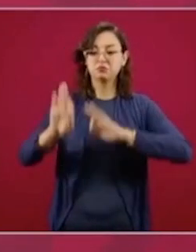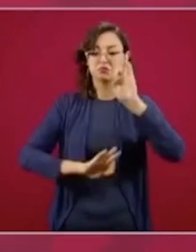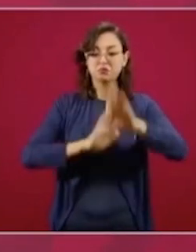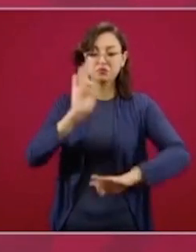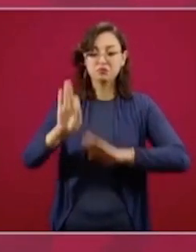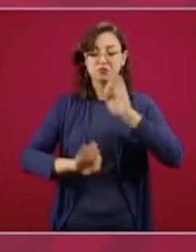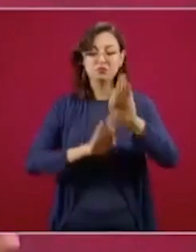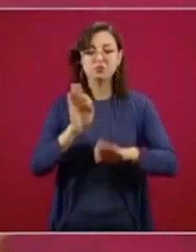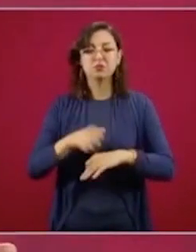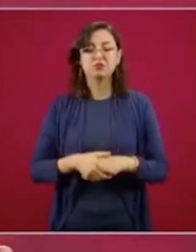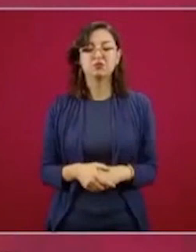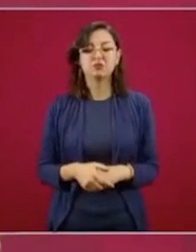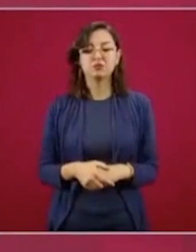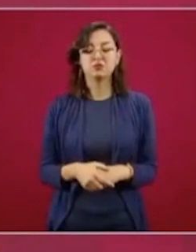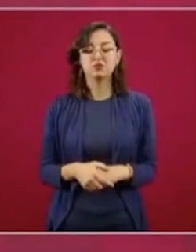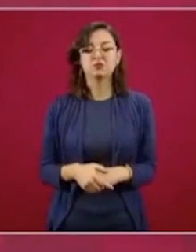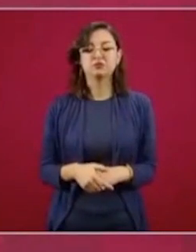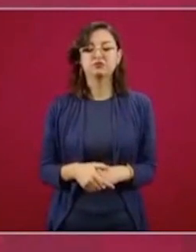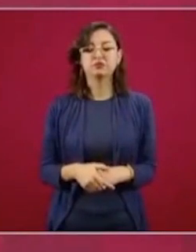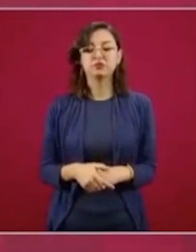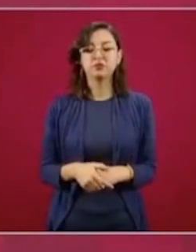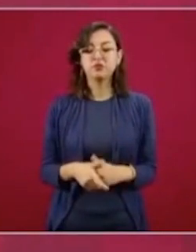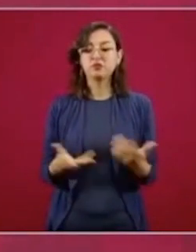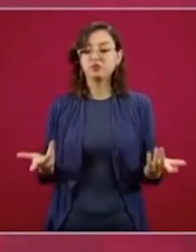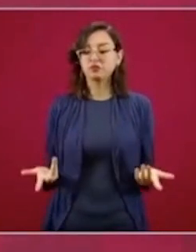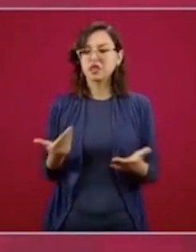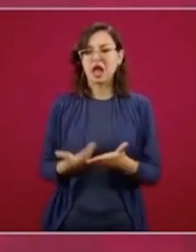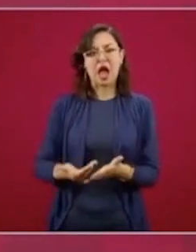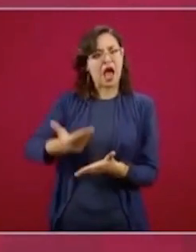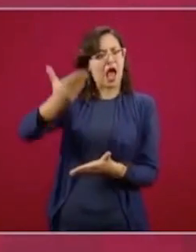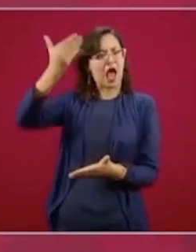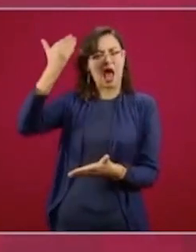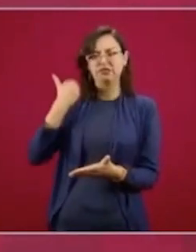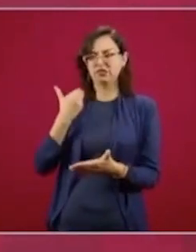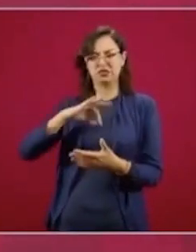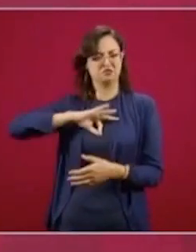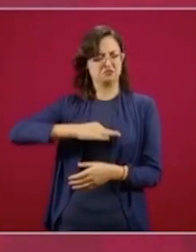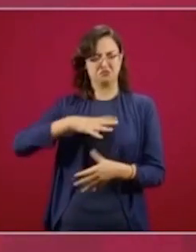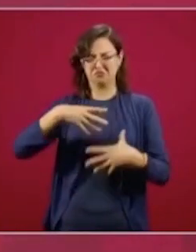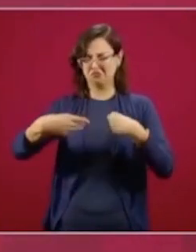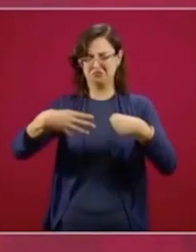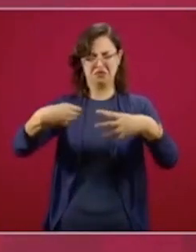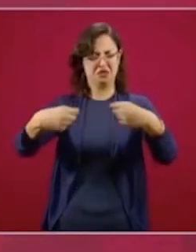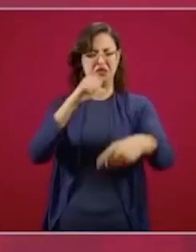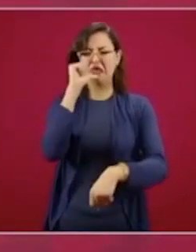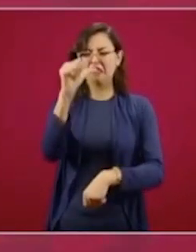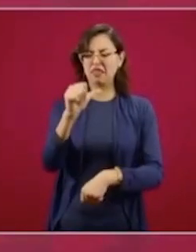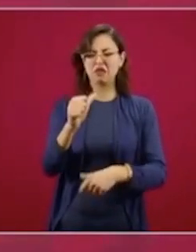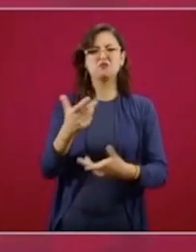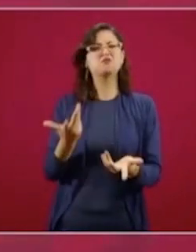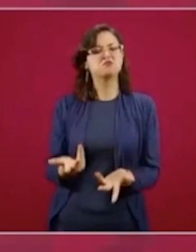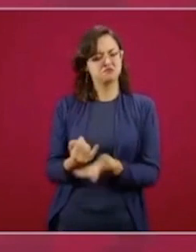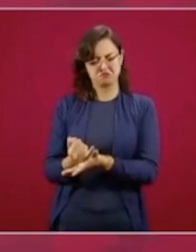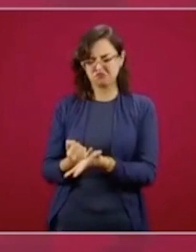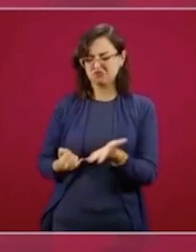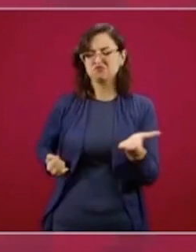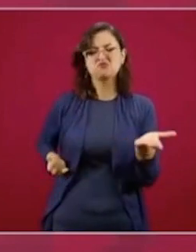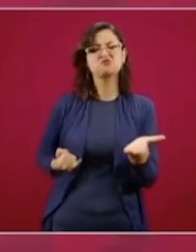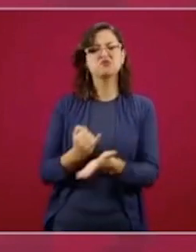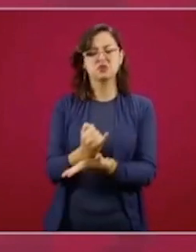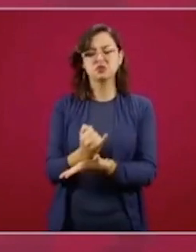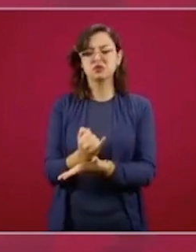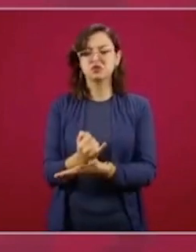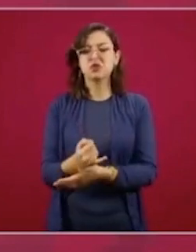Se decidió en situación normal que el Issste, el Seguro